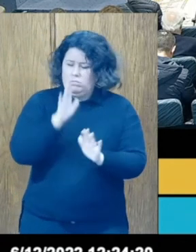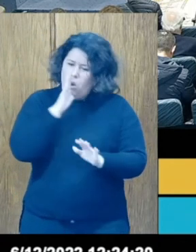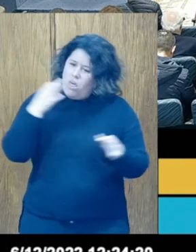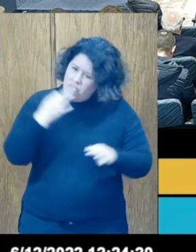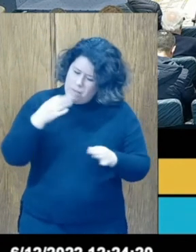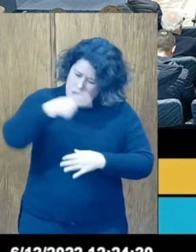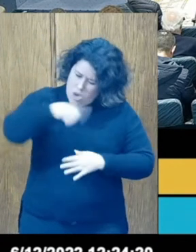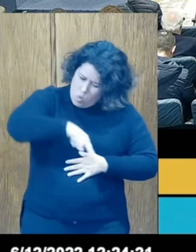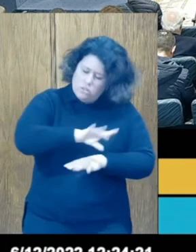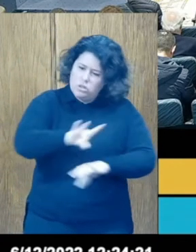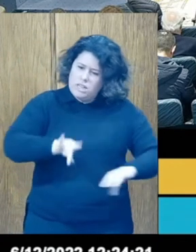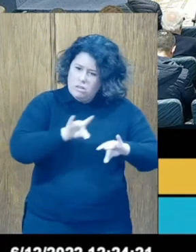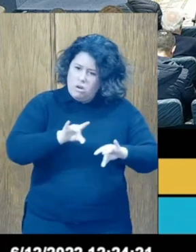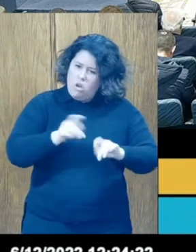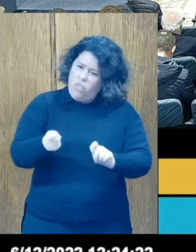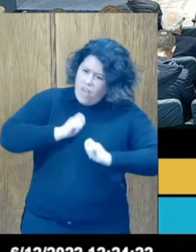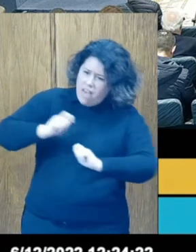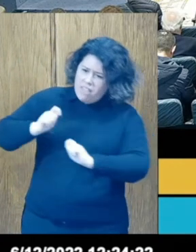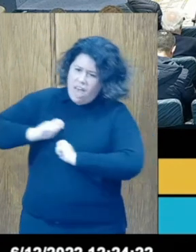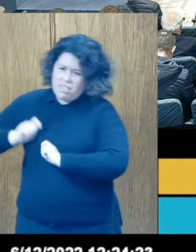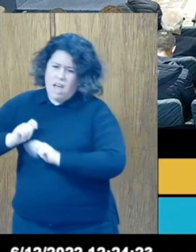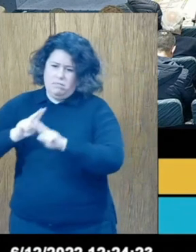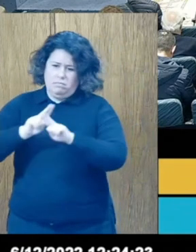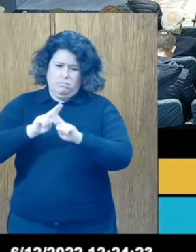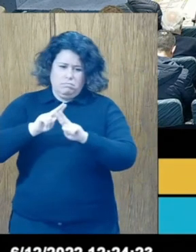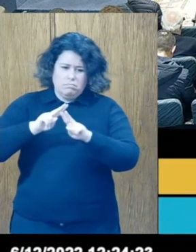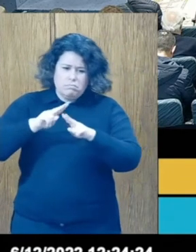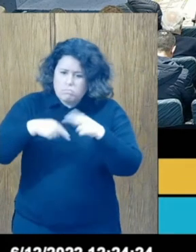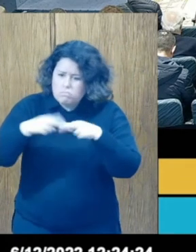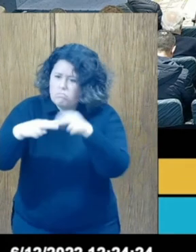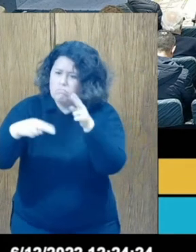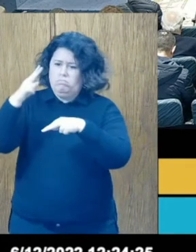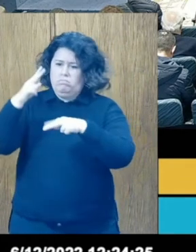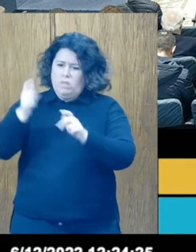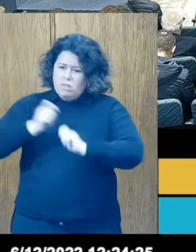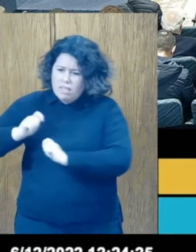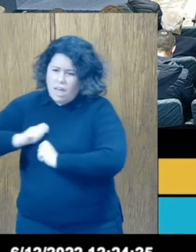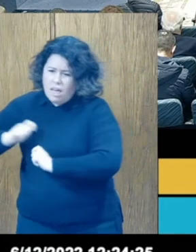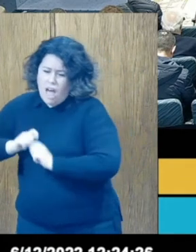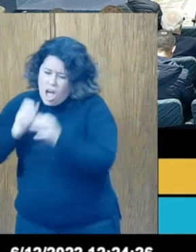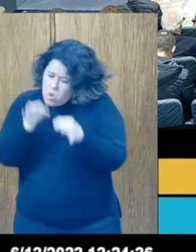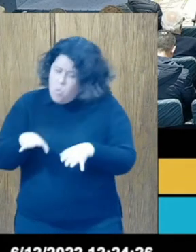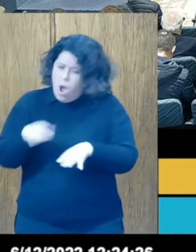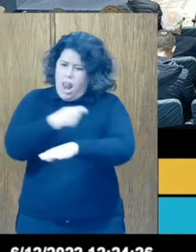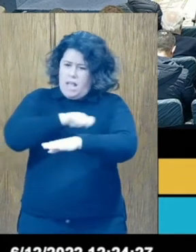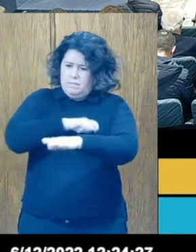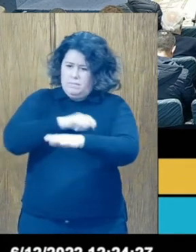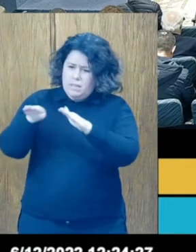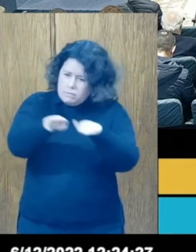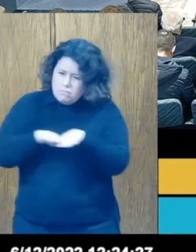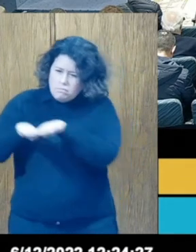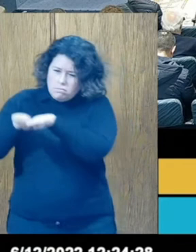mecanismos que lo permitan acceder, en igualdad de condiciones, a infraestructuras y servicios que se le niegan reiteradamente.